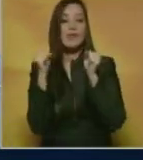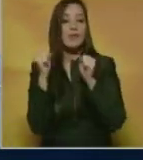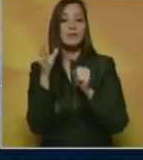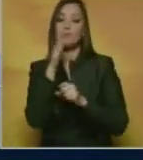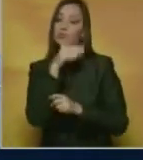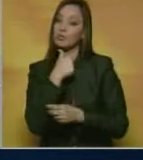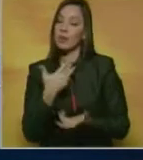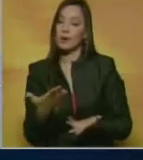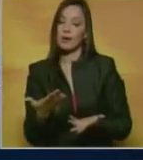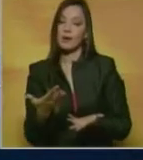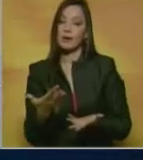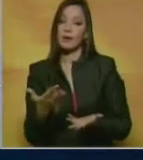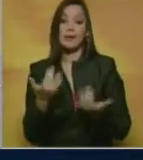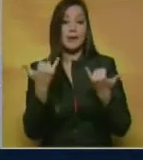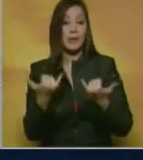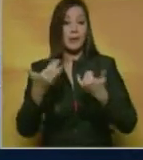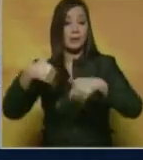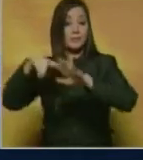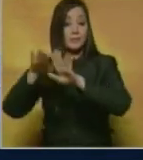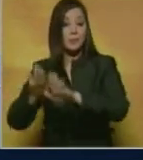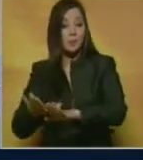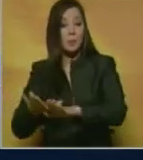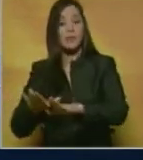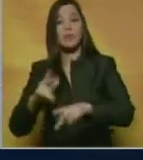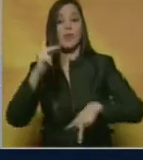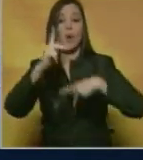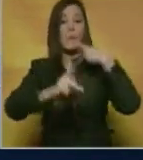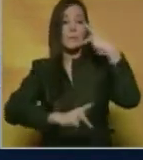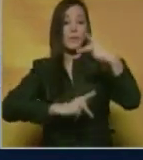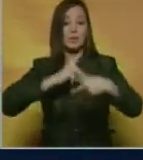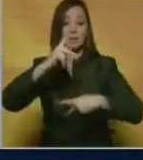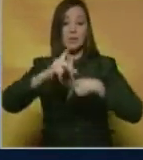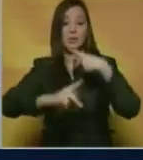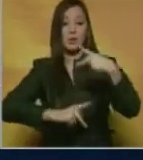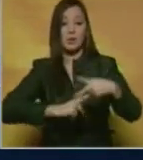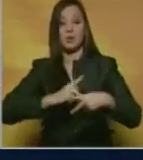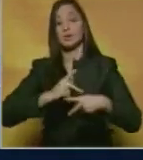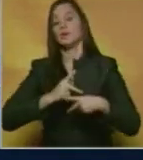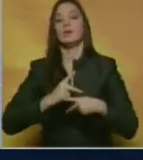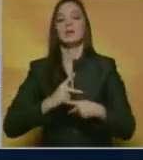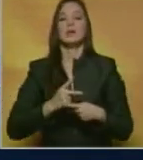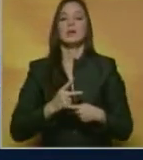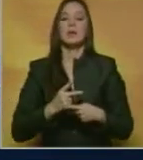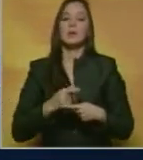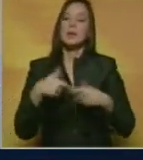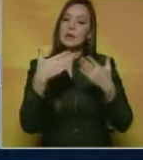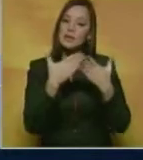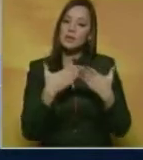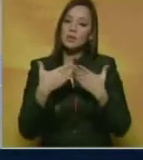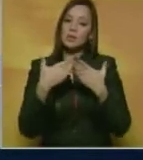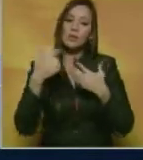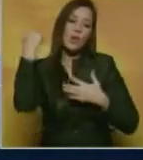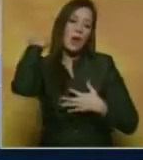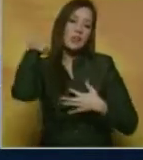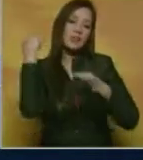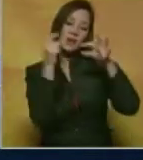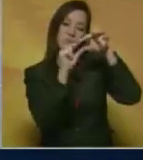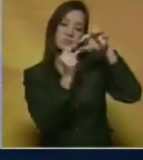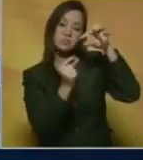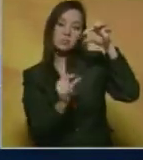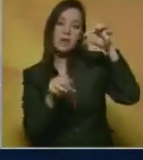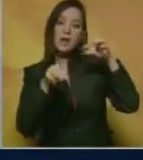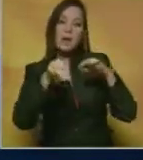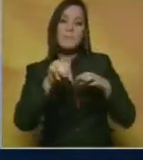fue suspendido los procedimientos de estudios de médula y